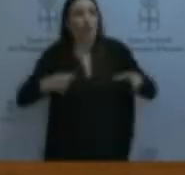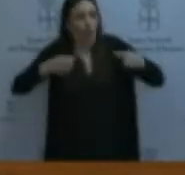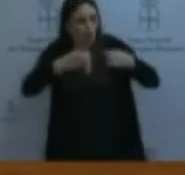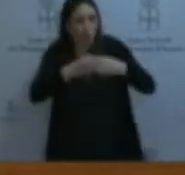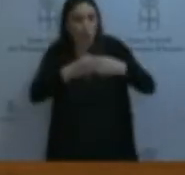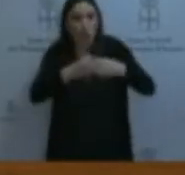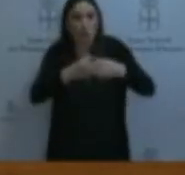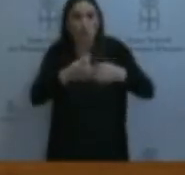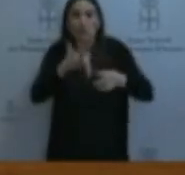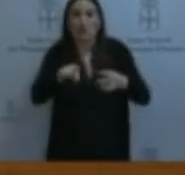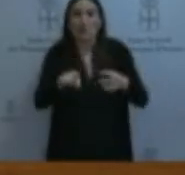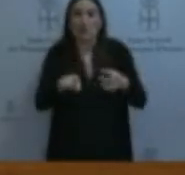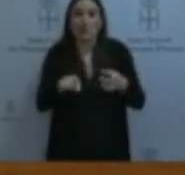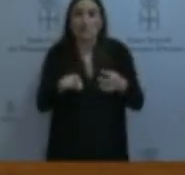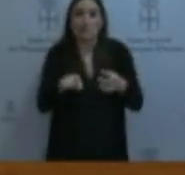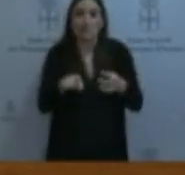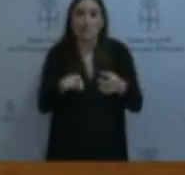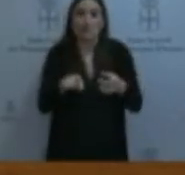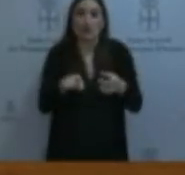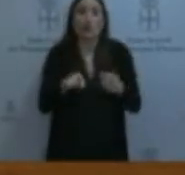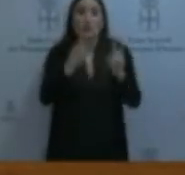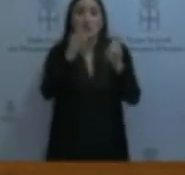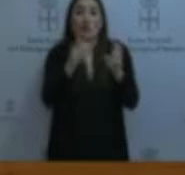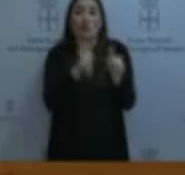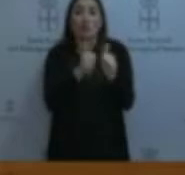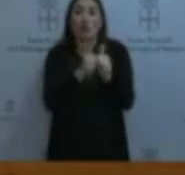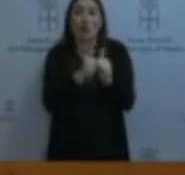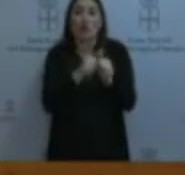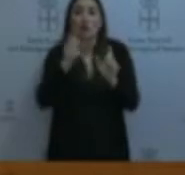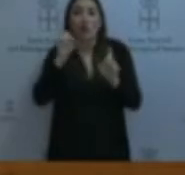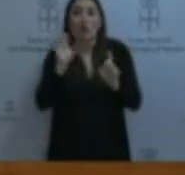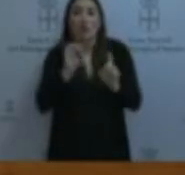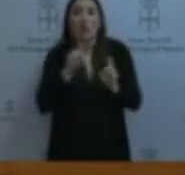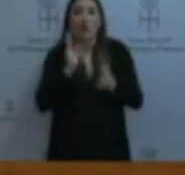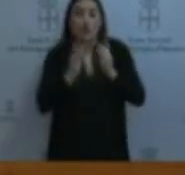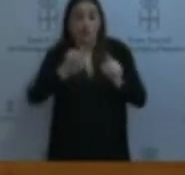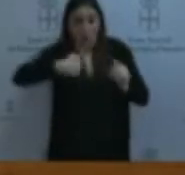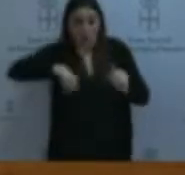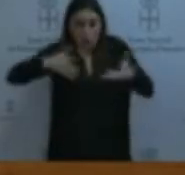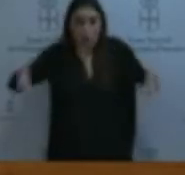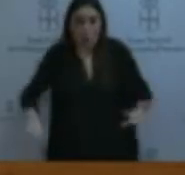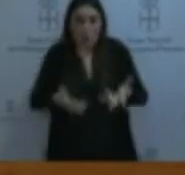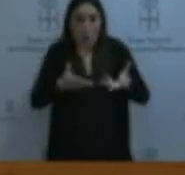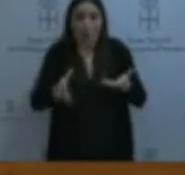optamos, por ejemplo, por hacer con la de auxiliares, educadores y fisioterapeutas, que promovió este grupo, la unidad,